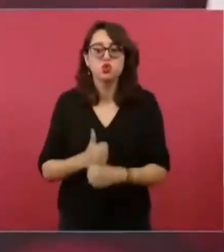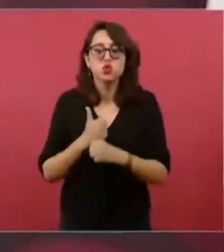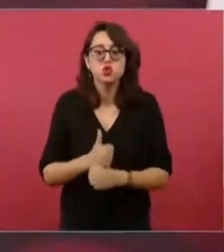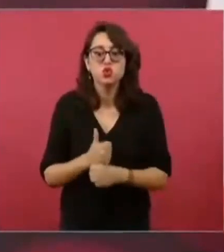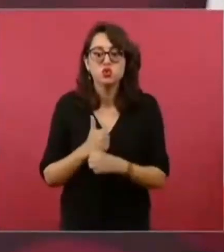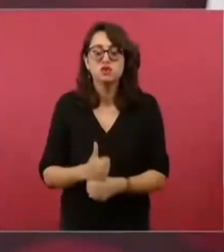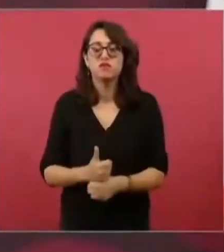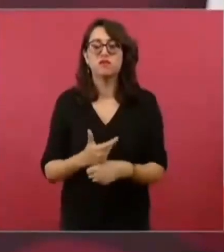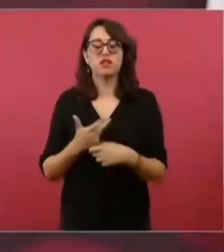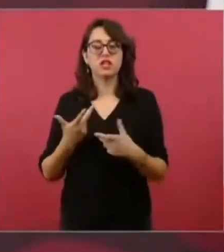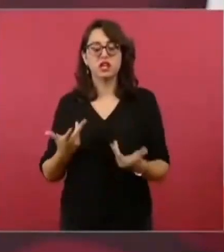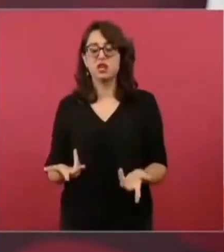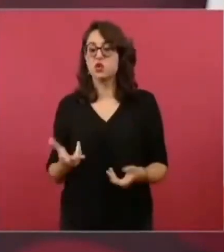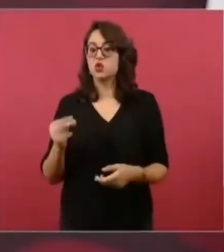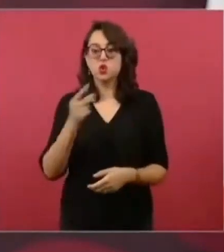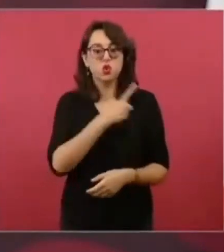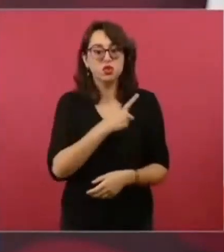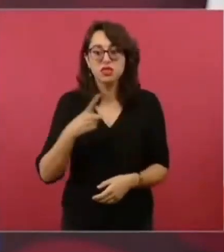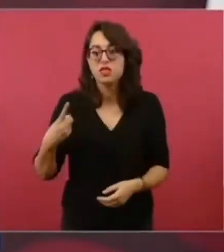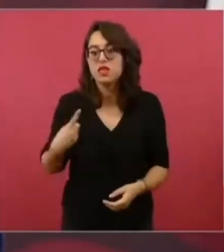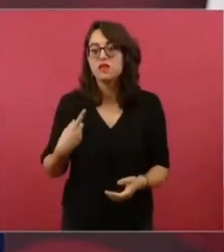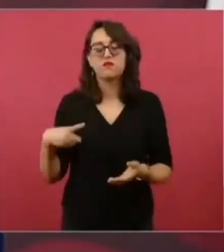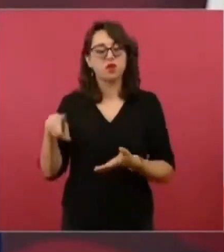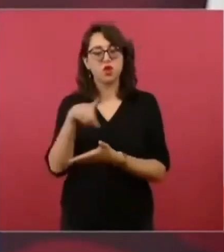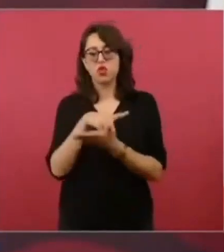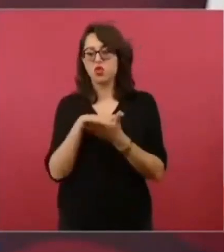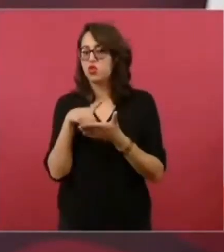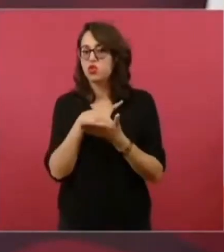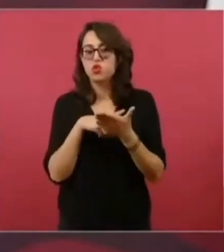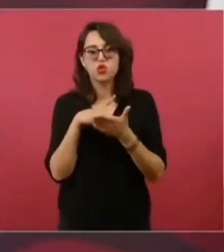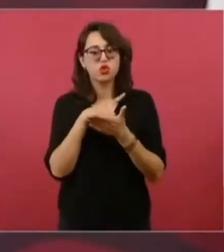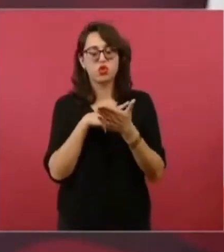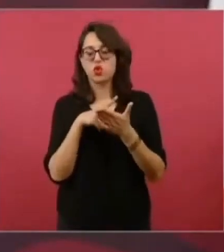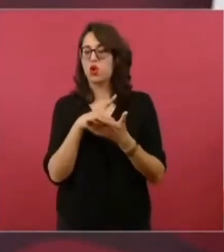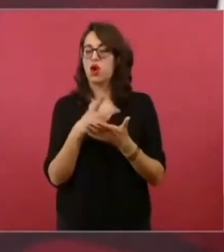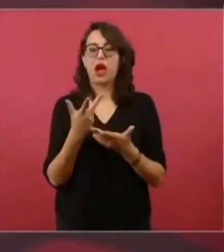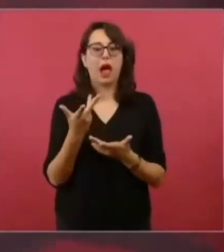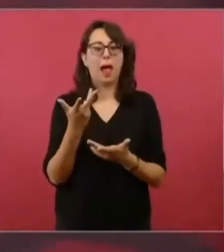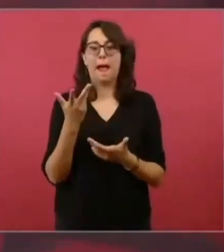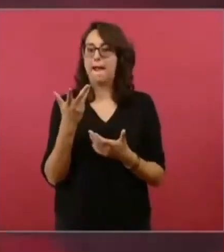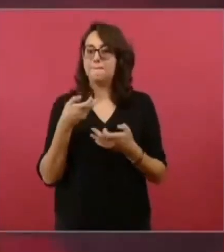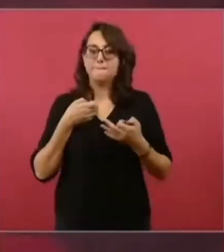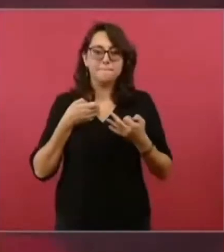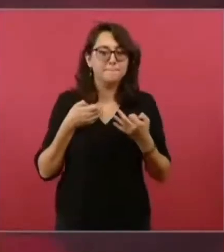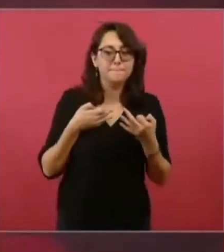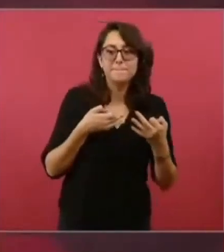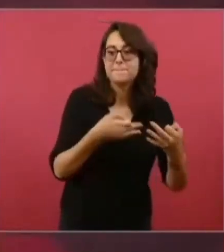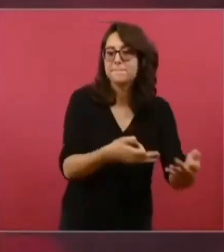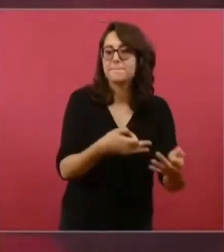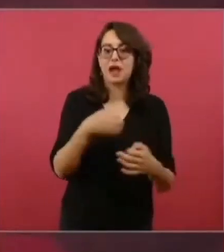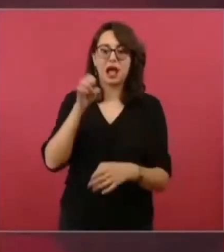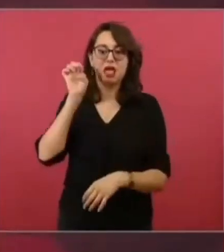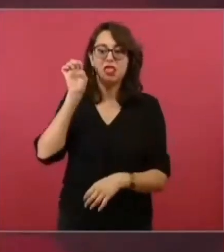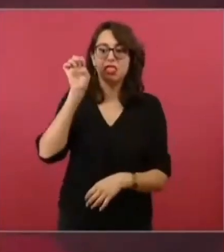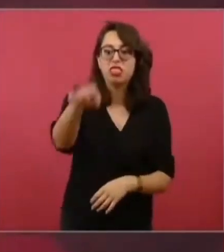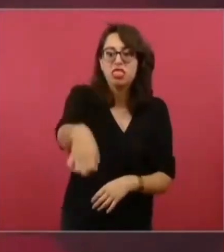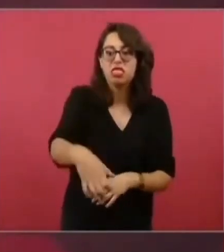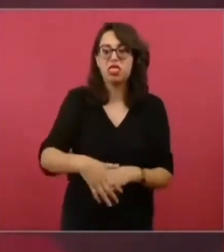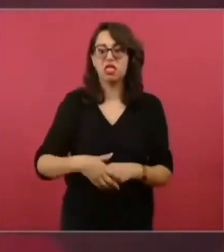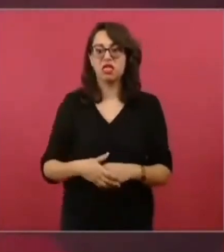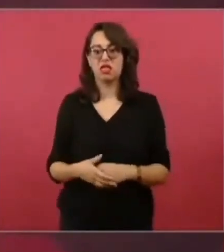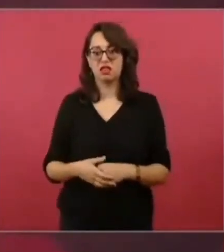y que no acepten que les pinten el mundo color de rosa cuando